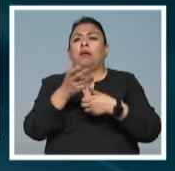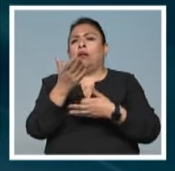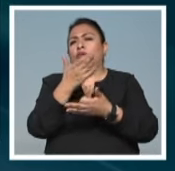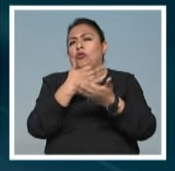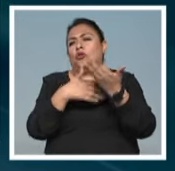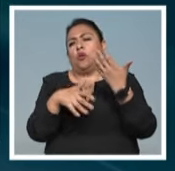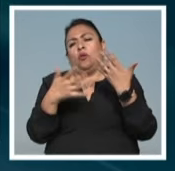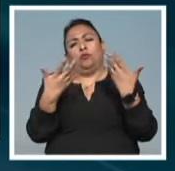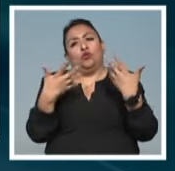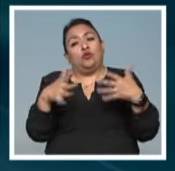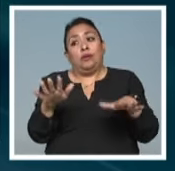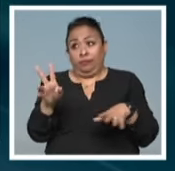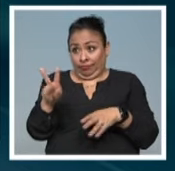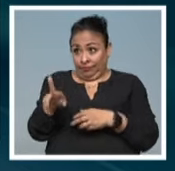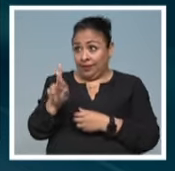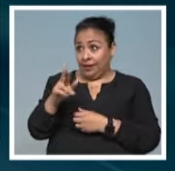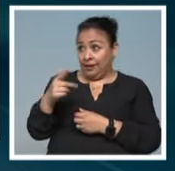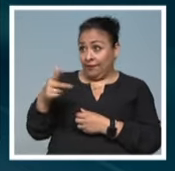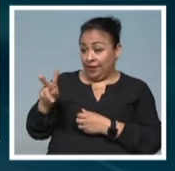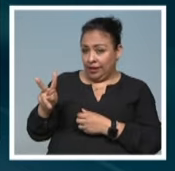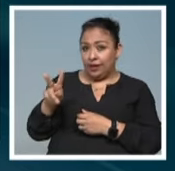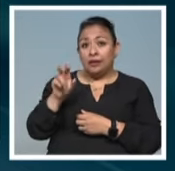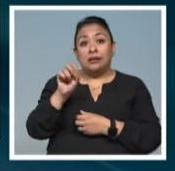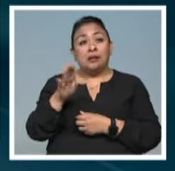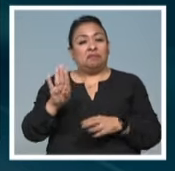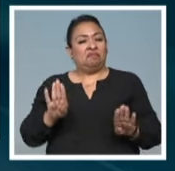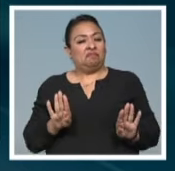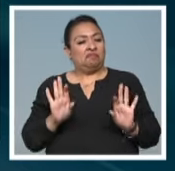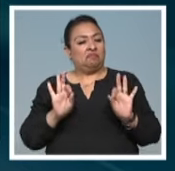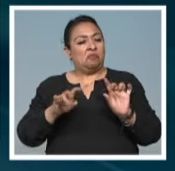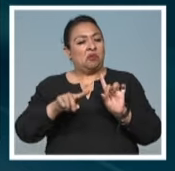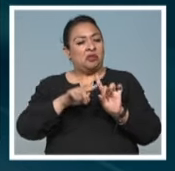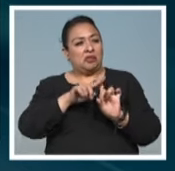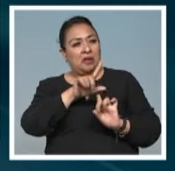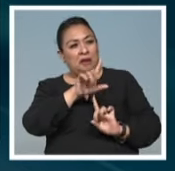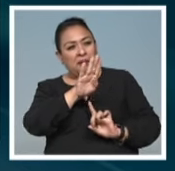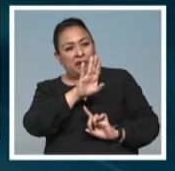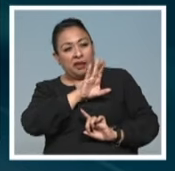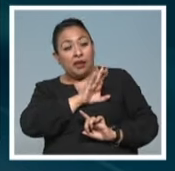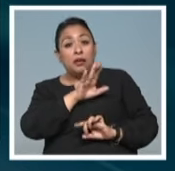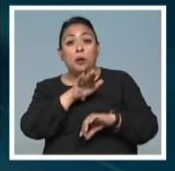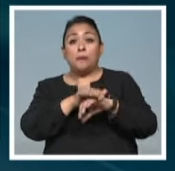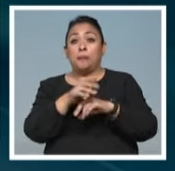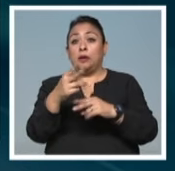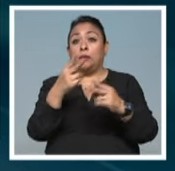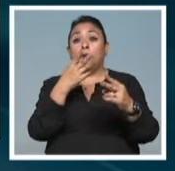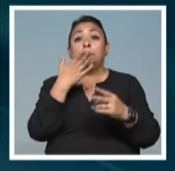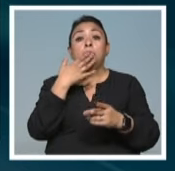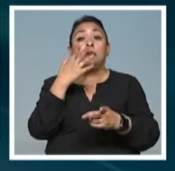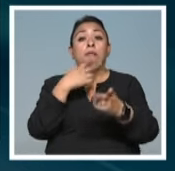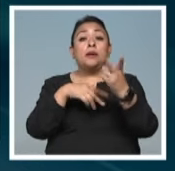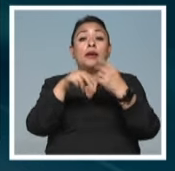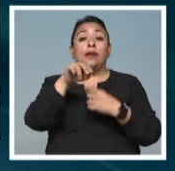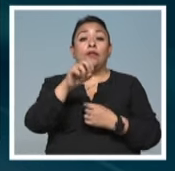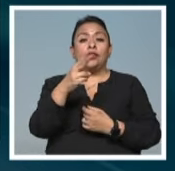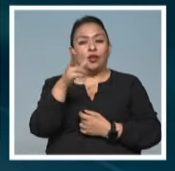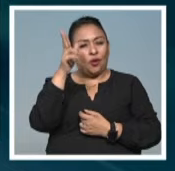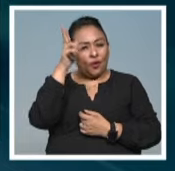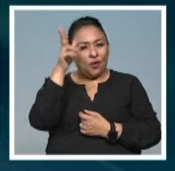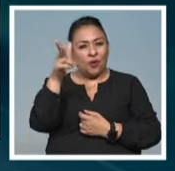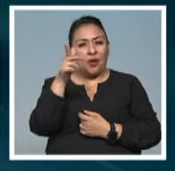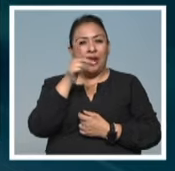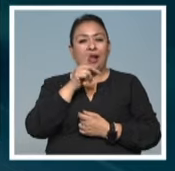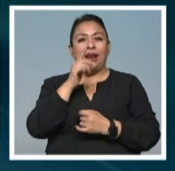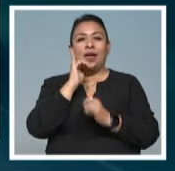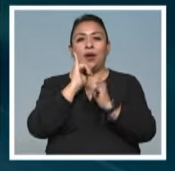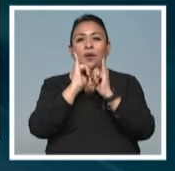todo. ¿No es así, Rafael García Villegas? Con muy buena actitud, mi querida Laura Barrera, amigos del auditorio, bienvenidos a Noticias 22. Hola, Laura Regis,